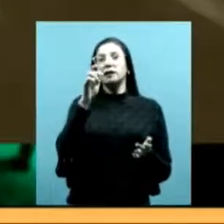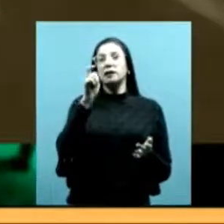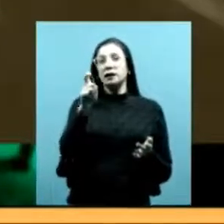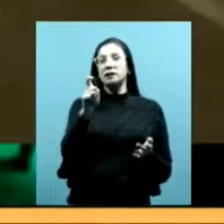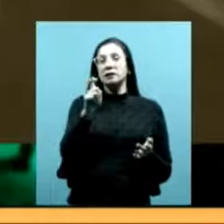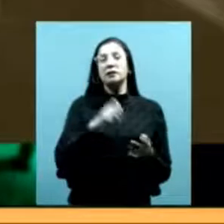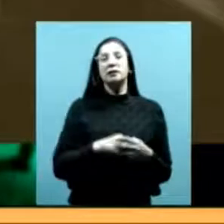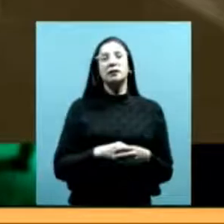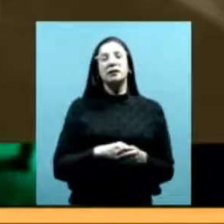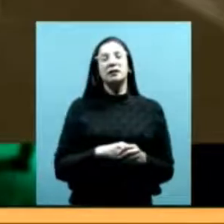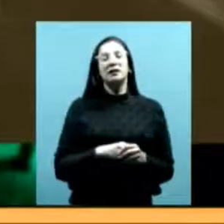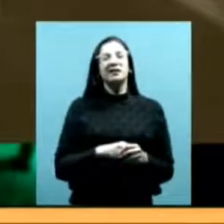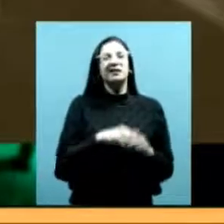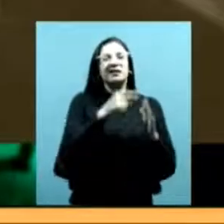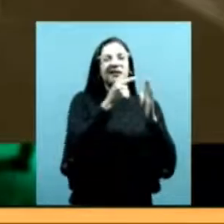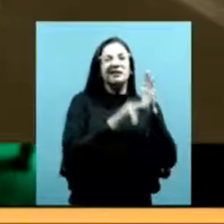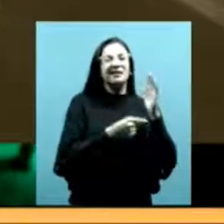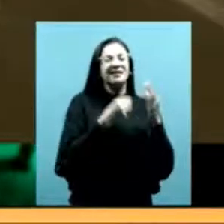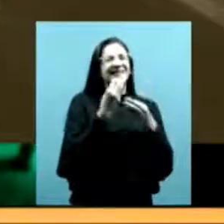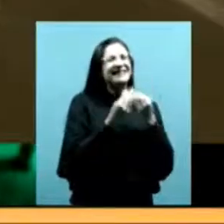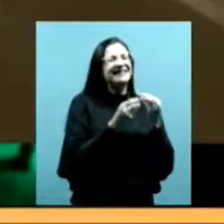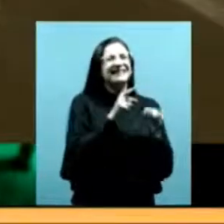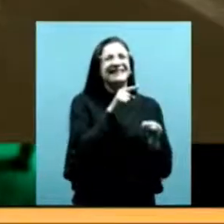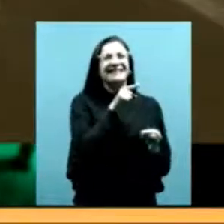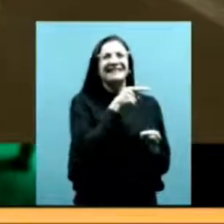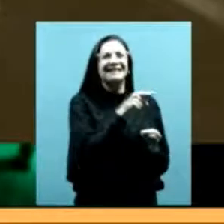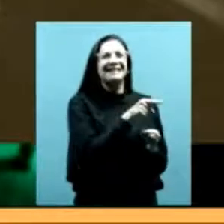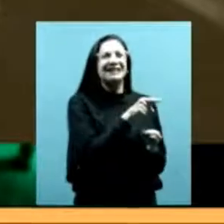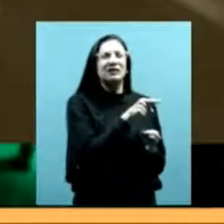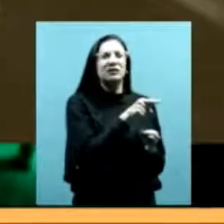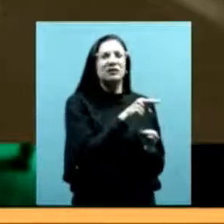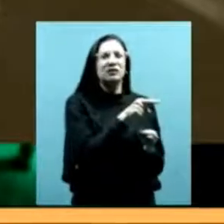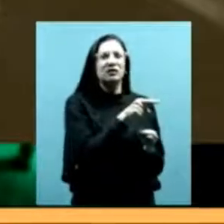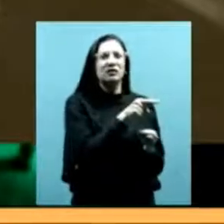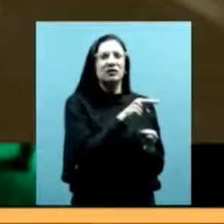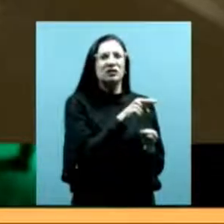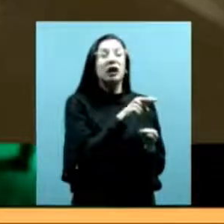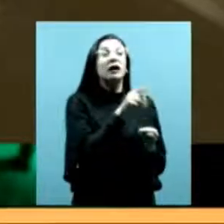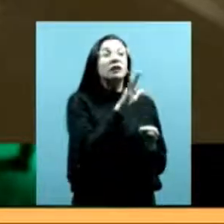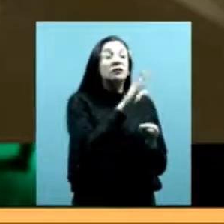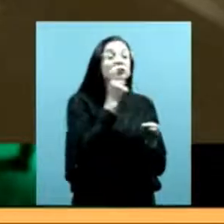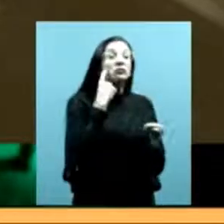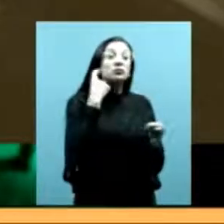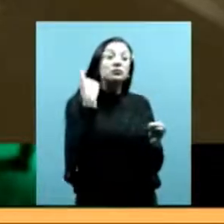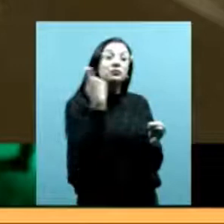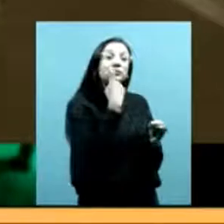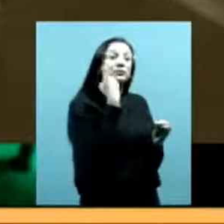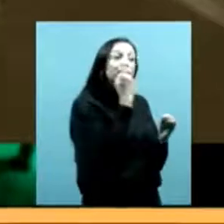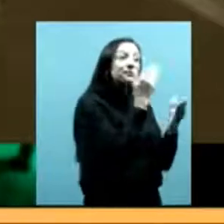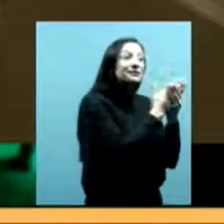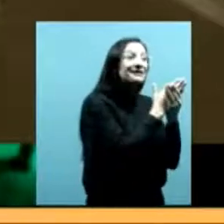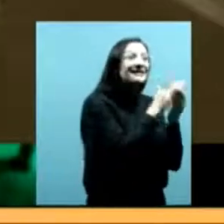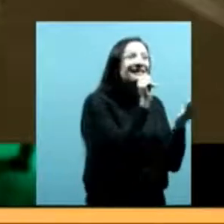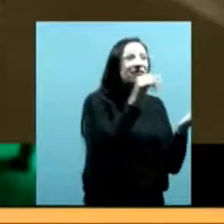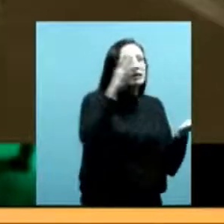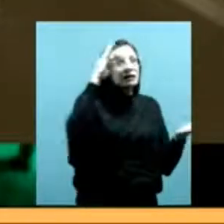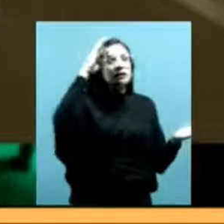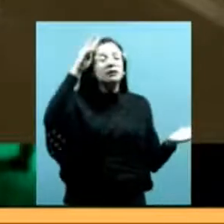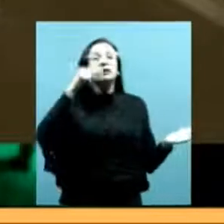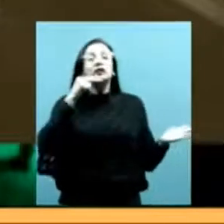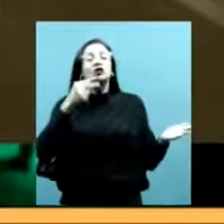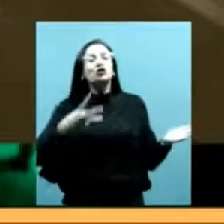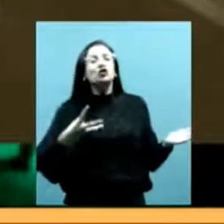lo que se hace lo que se trata de usar son esas pistas del archivo para crear historias desde otros marcos de